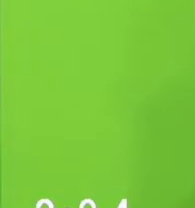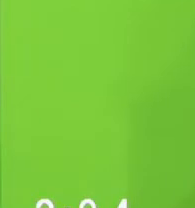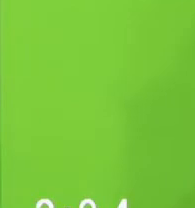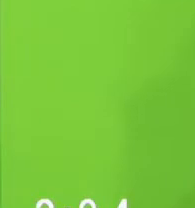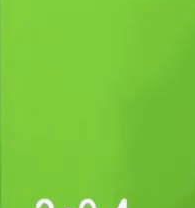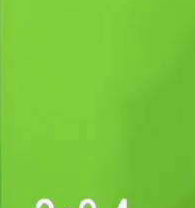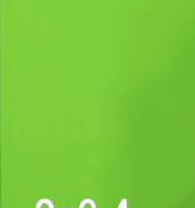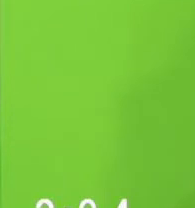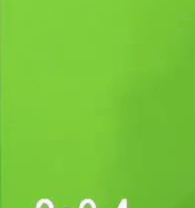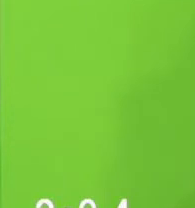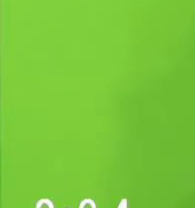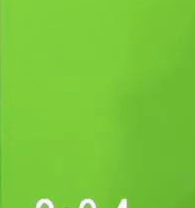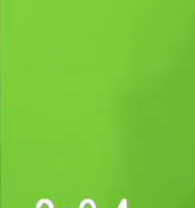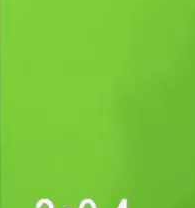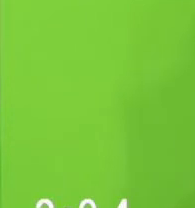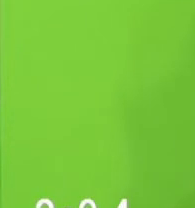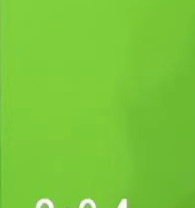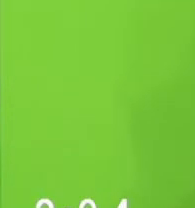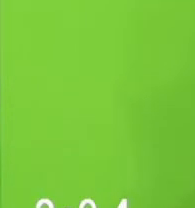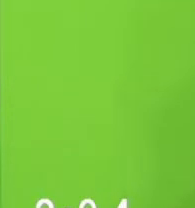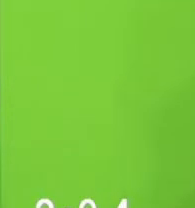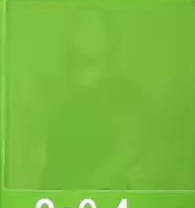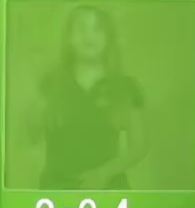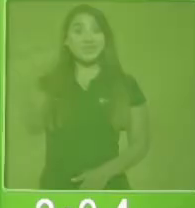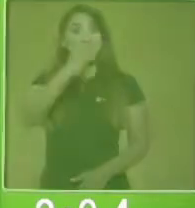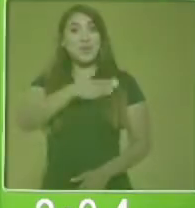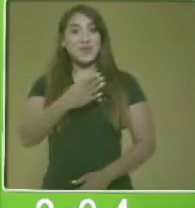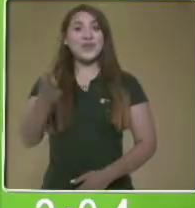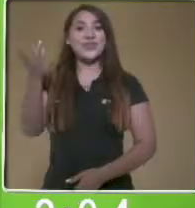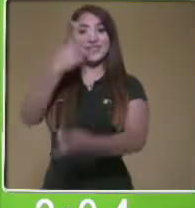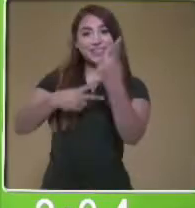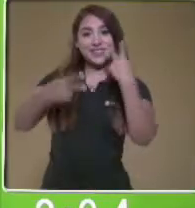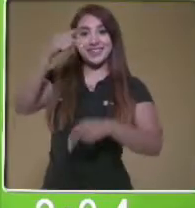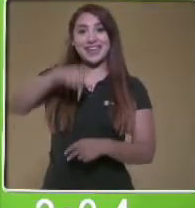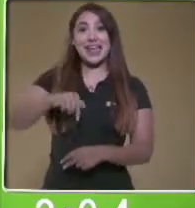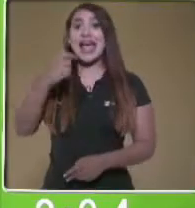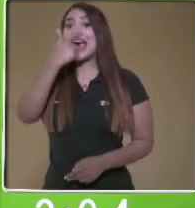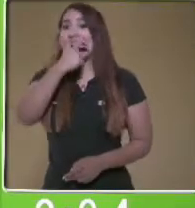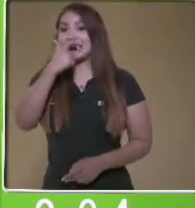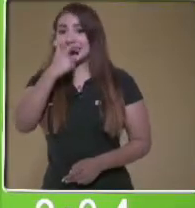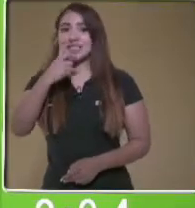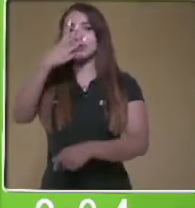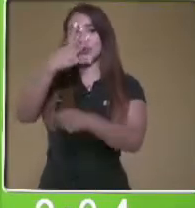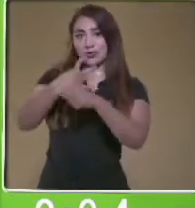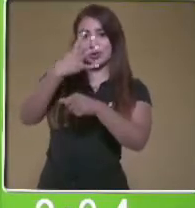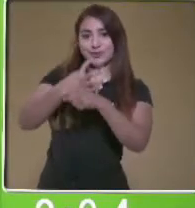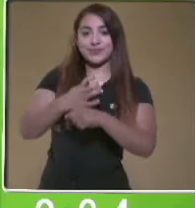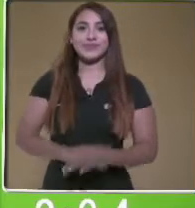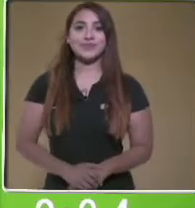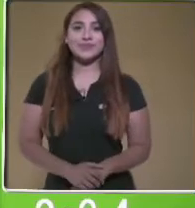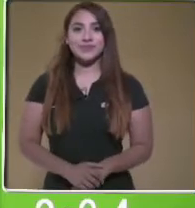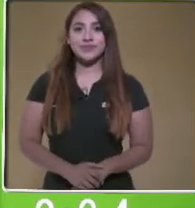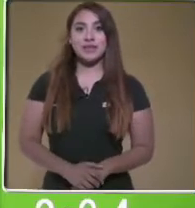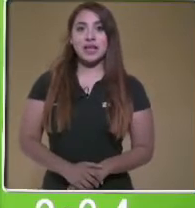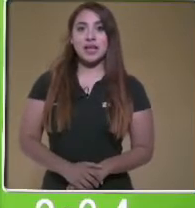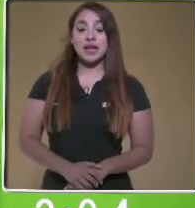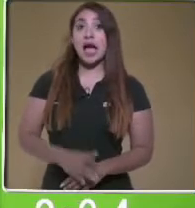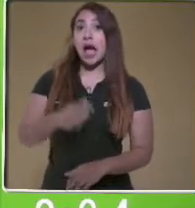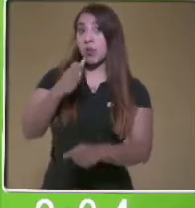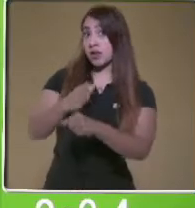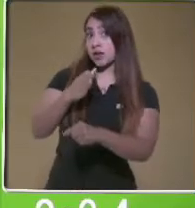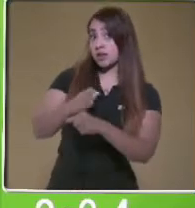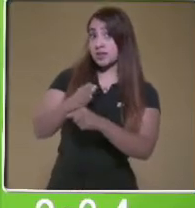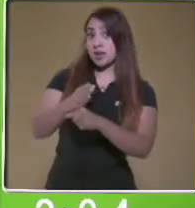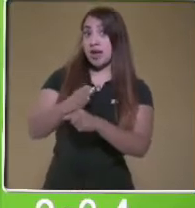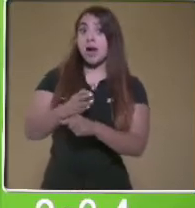Hola amigos, qué bueno que nos acompañan. Estamos en inglés, cuarto grado. Y ahorita tenemos un vocabulario